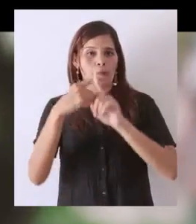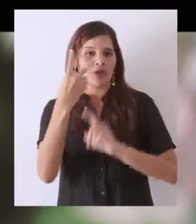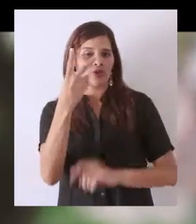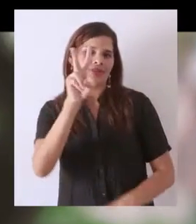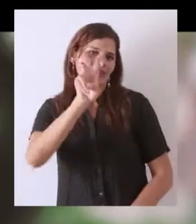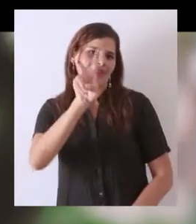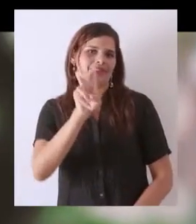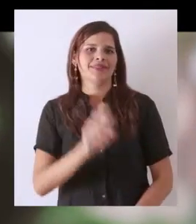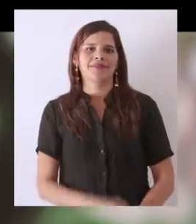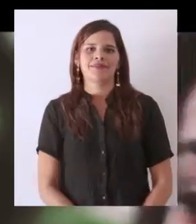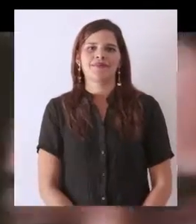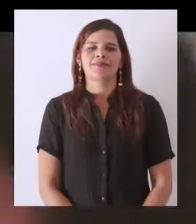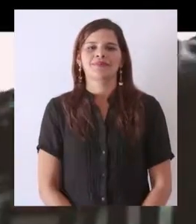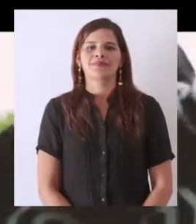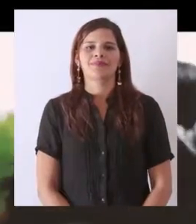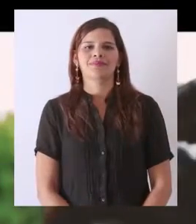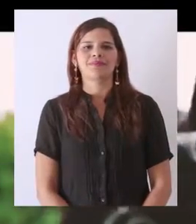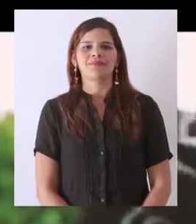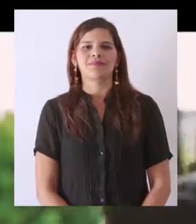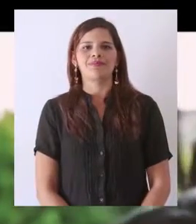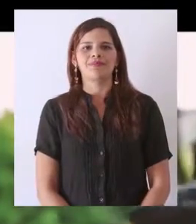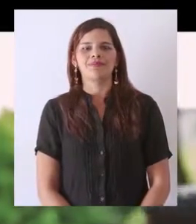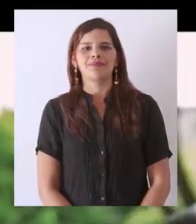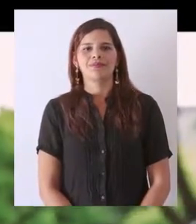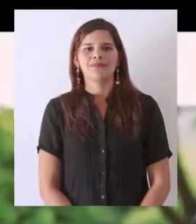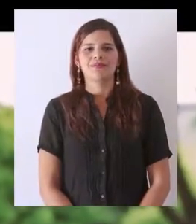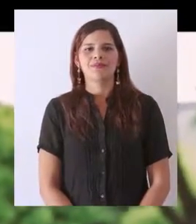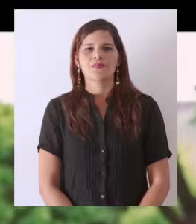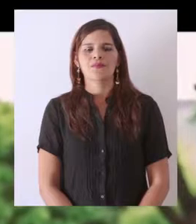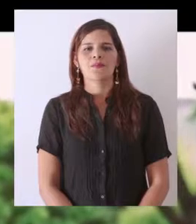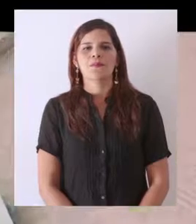5, 2, 7. 5,